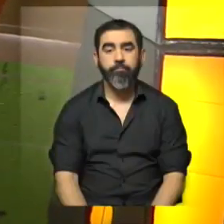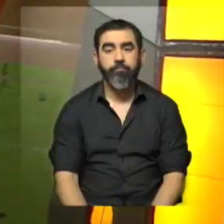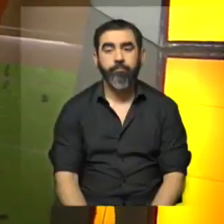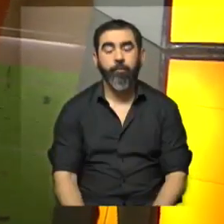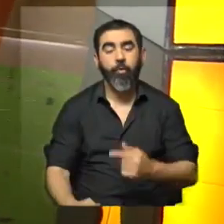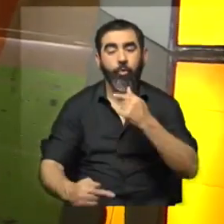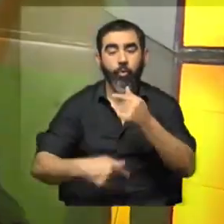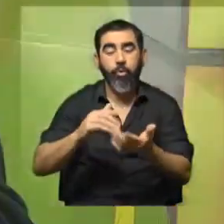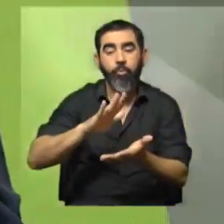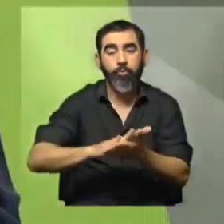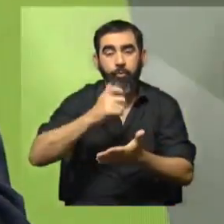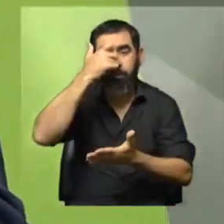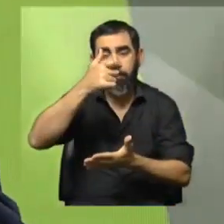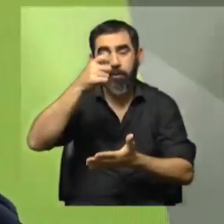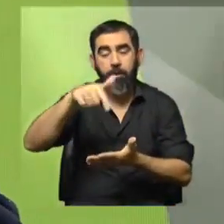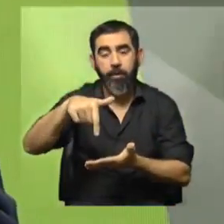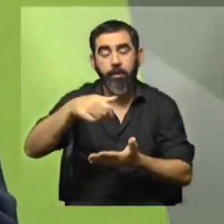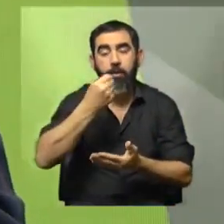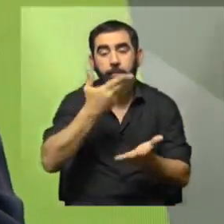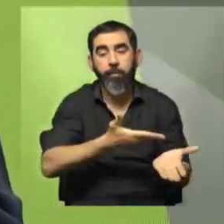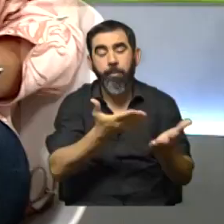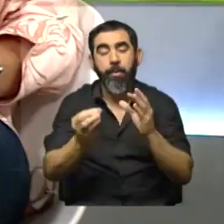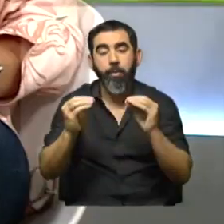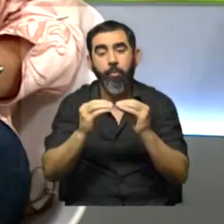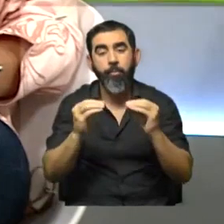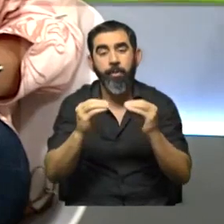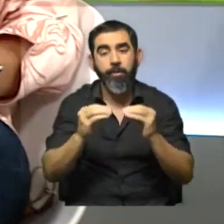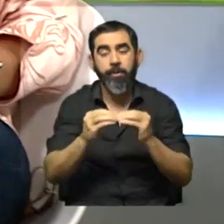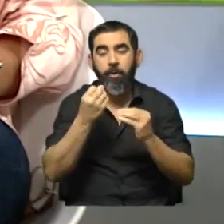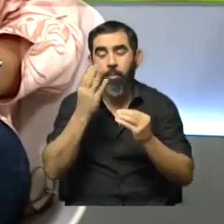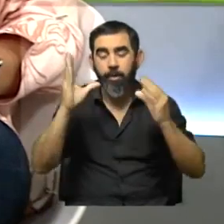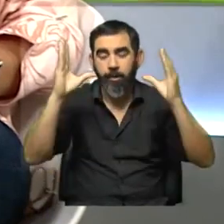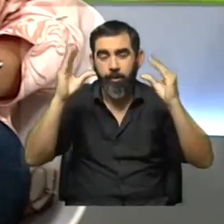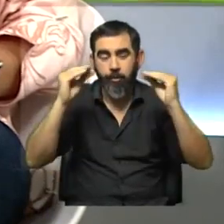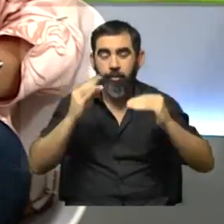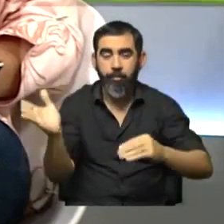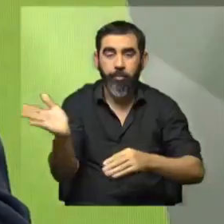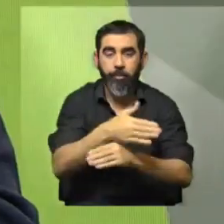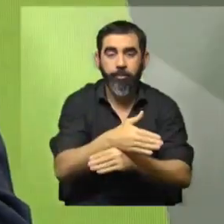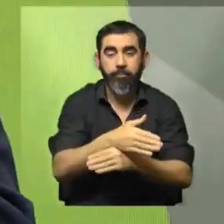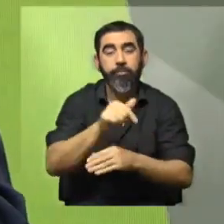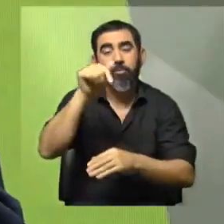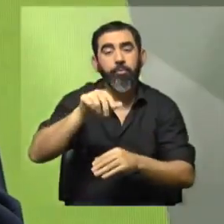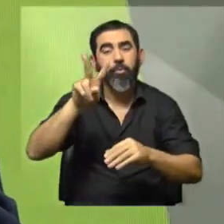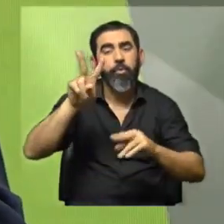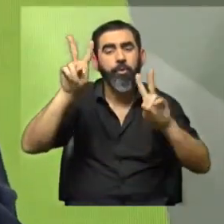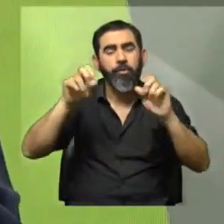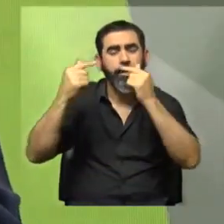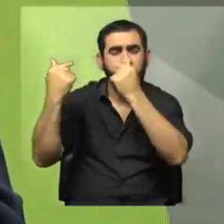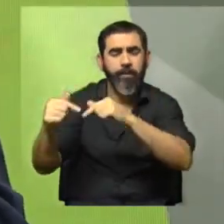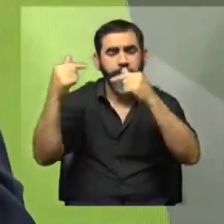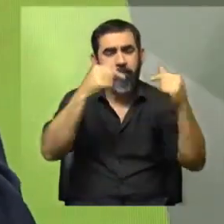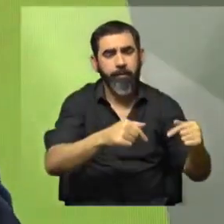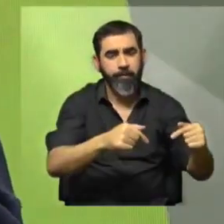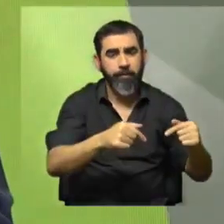Continuamos con Sobre Ciencia, aquí en TV Ciudad, Daniela, Alexandra, bienvenidas. Buenas noches, buenas noches para todos. Hoy tenemos dos temas bien distintos entre